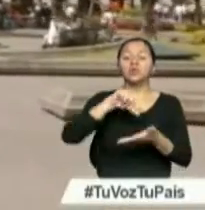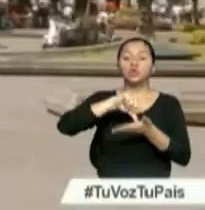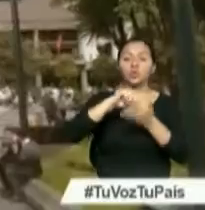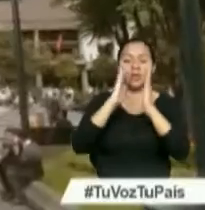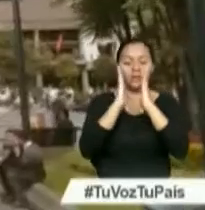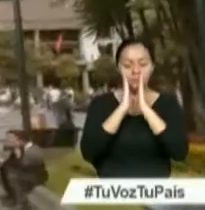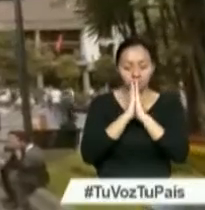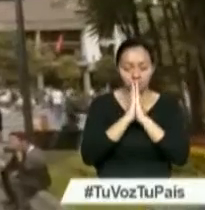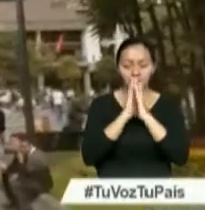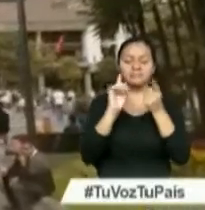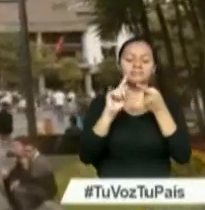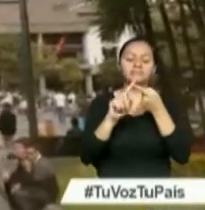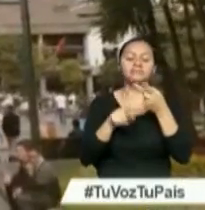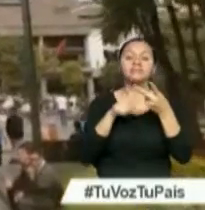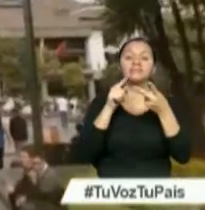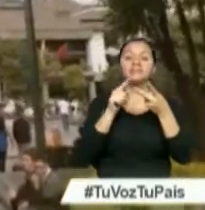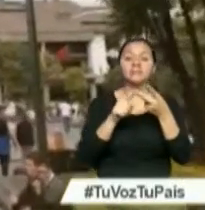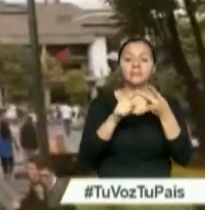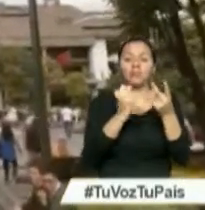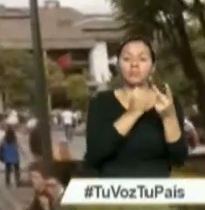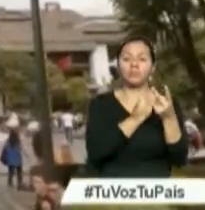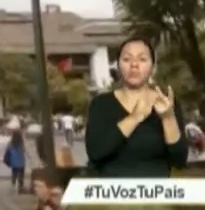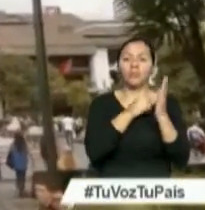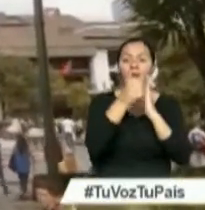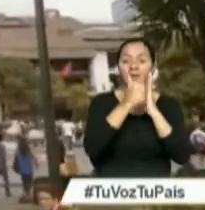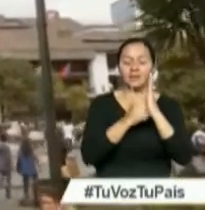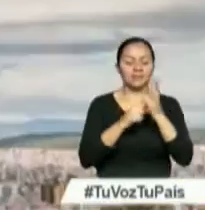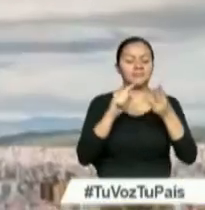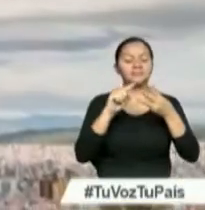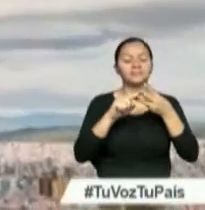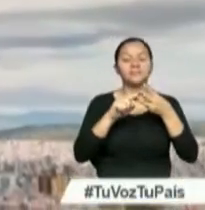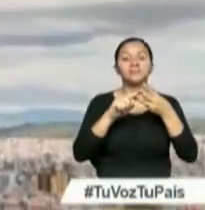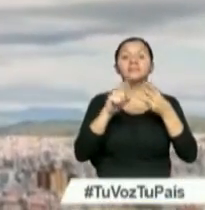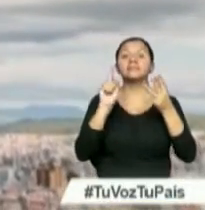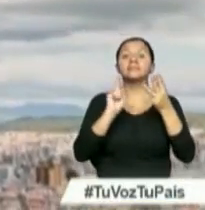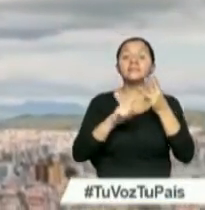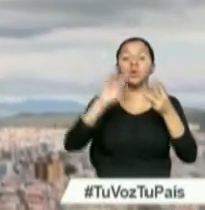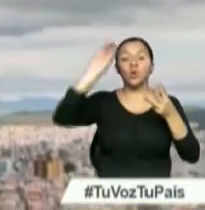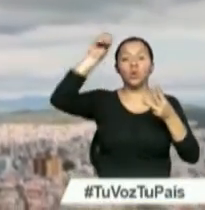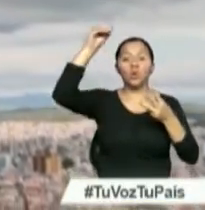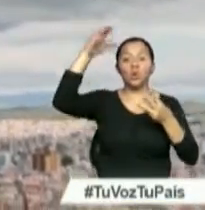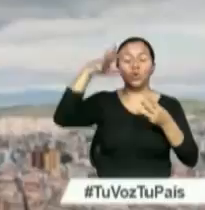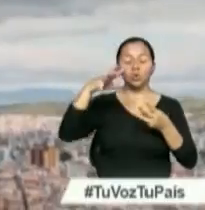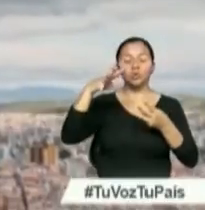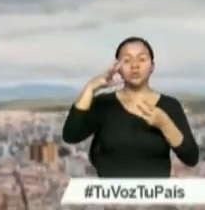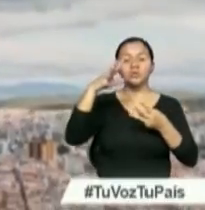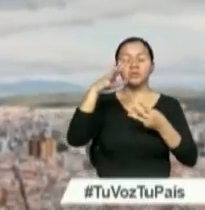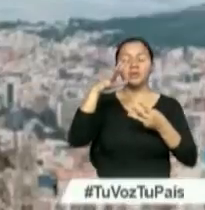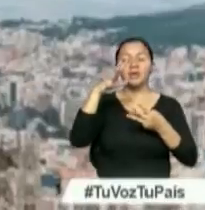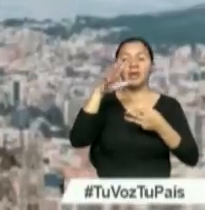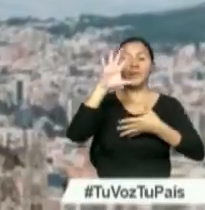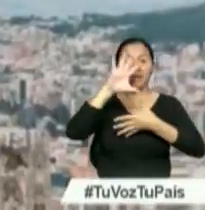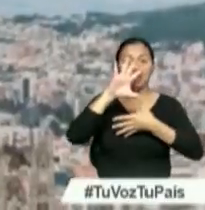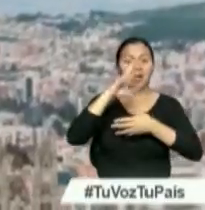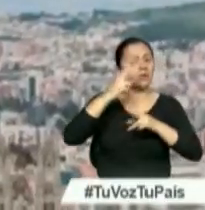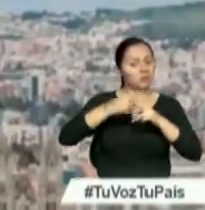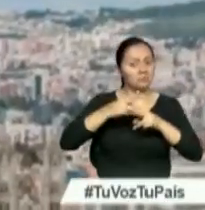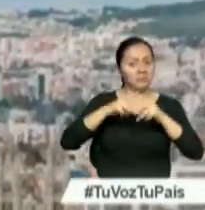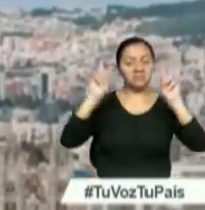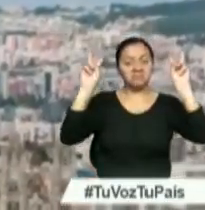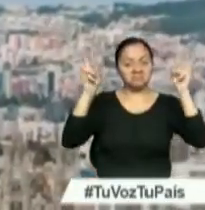Claustro de América, Relicario del Arte en América, Quito Luz de América, Capital Iberoamericana de la Cultura,